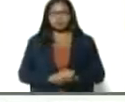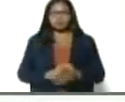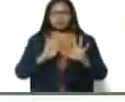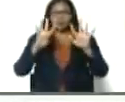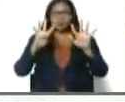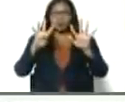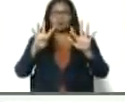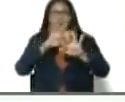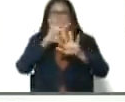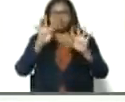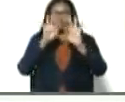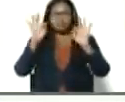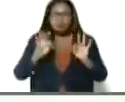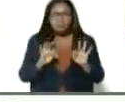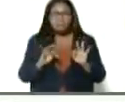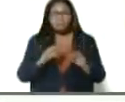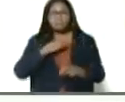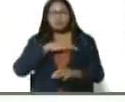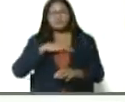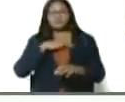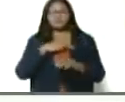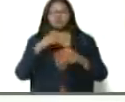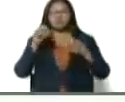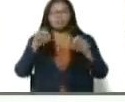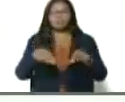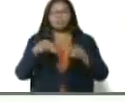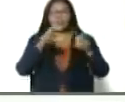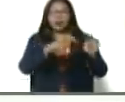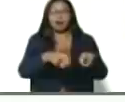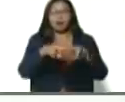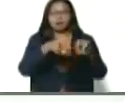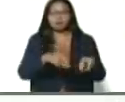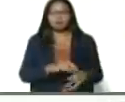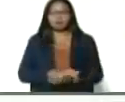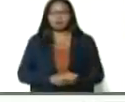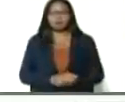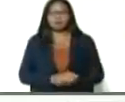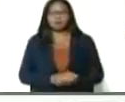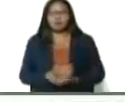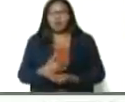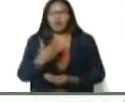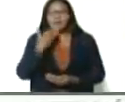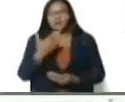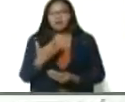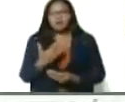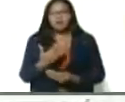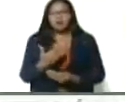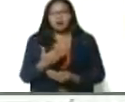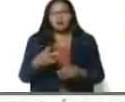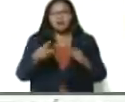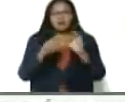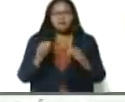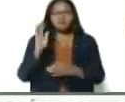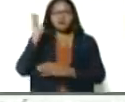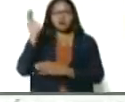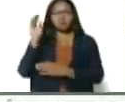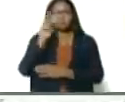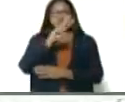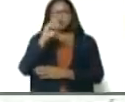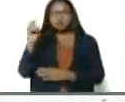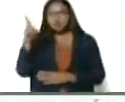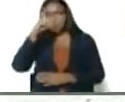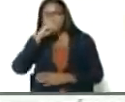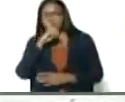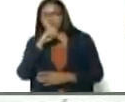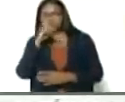de la gran misión agrovenezuela. Y yo le pido al Congreso Bicentenario de los Pueblos que